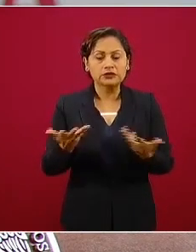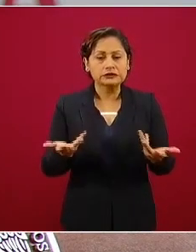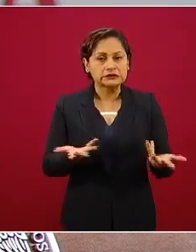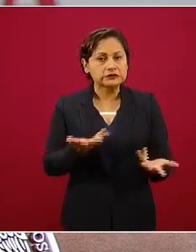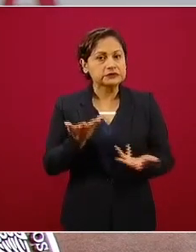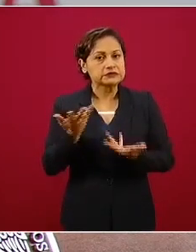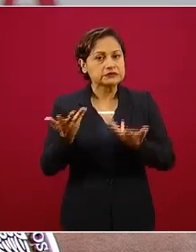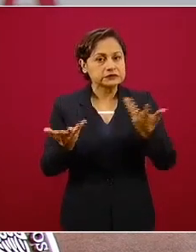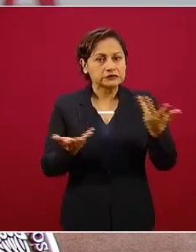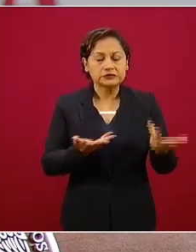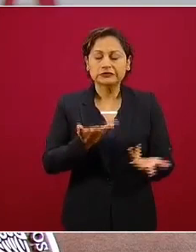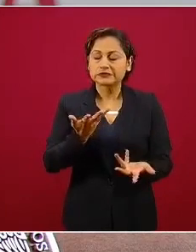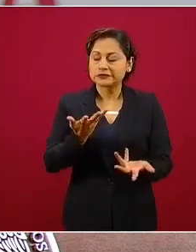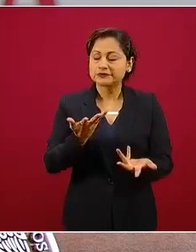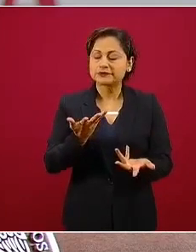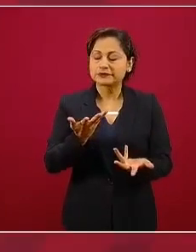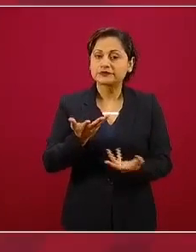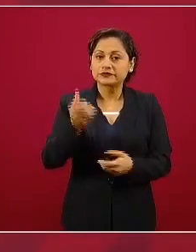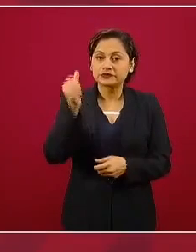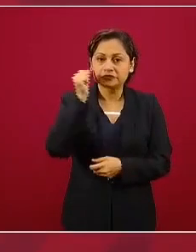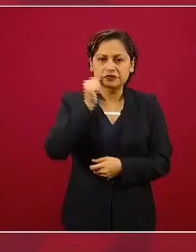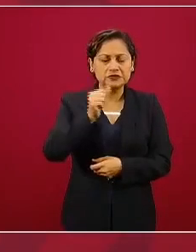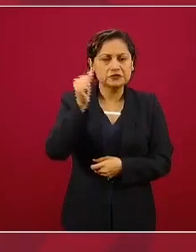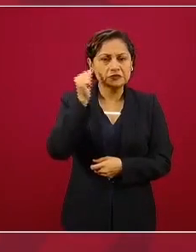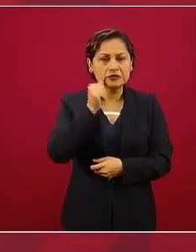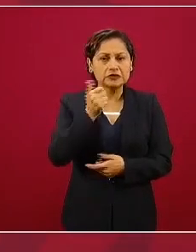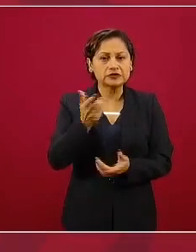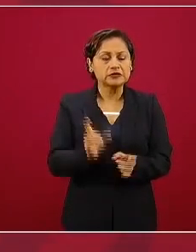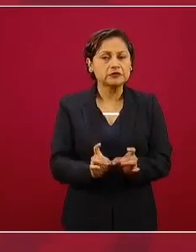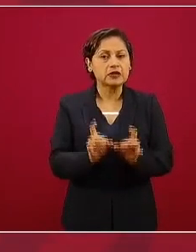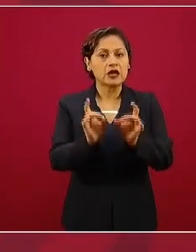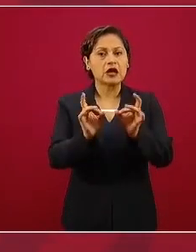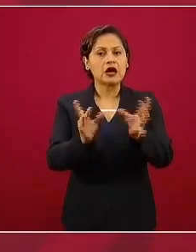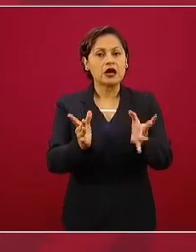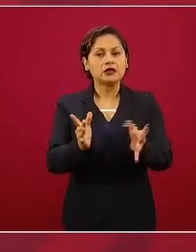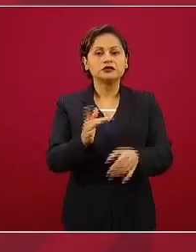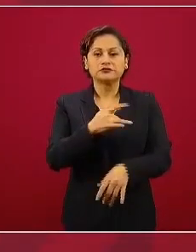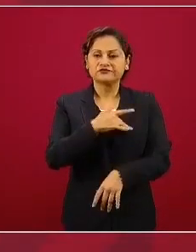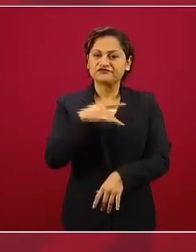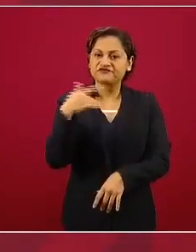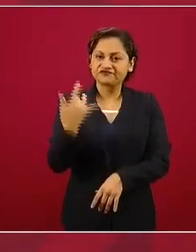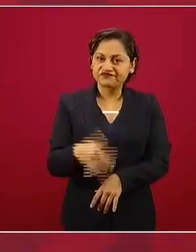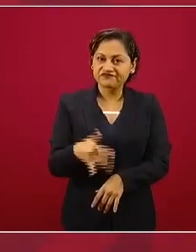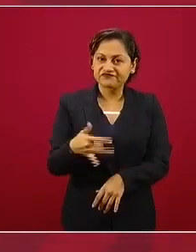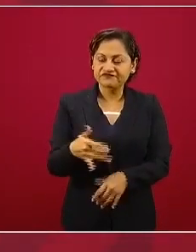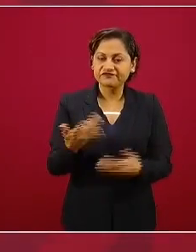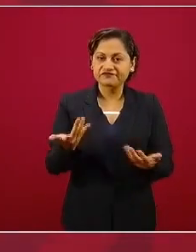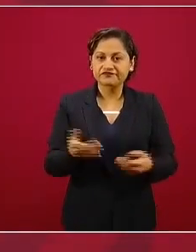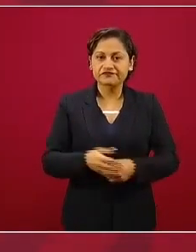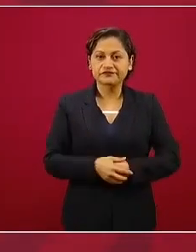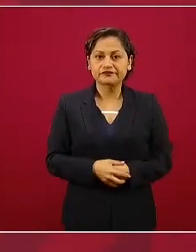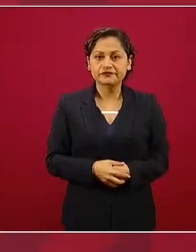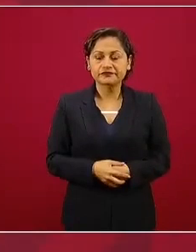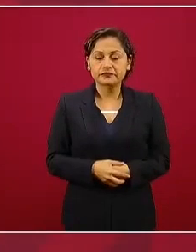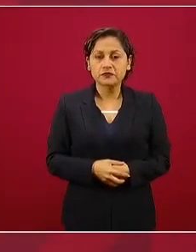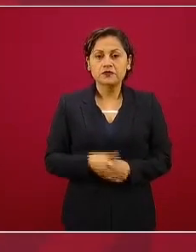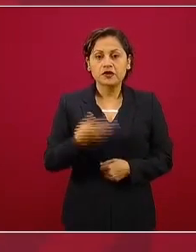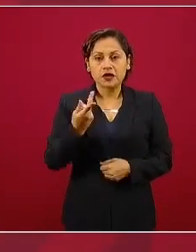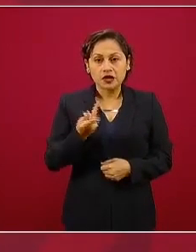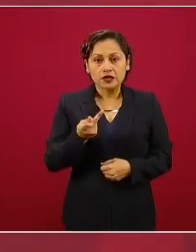siempre es doloroso. A pesar de ese dolor,